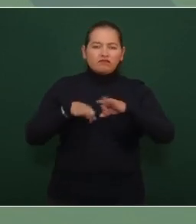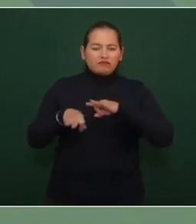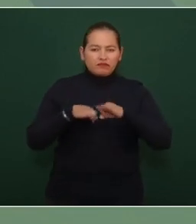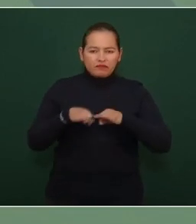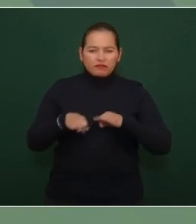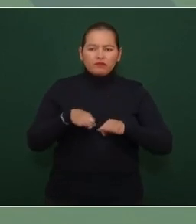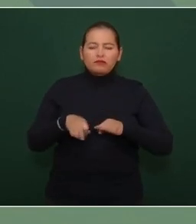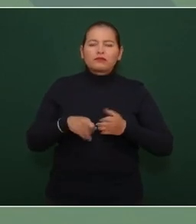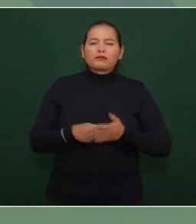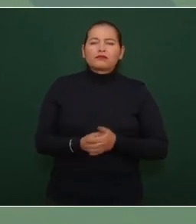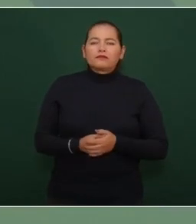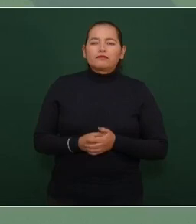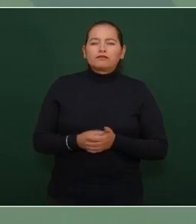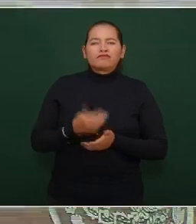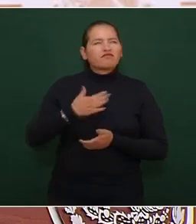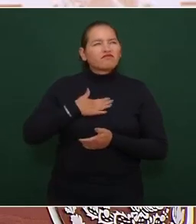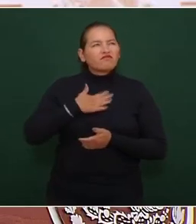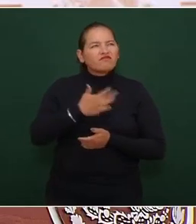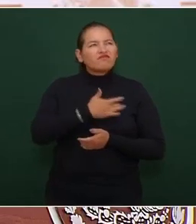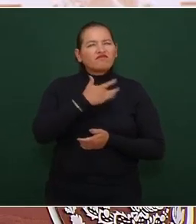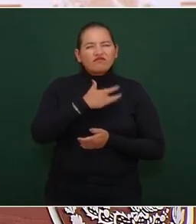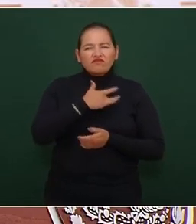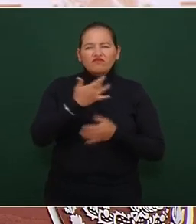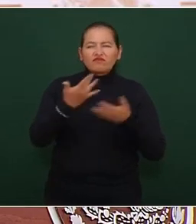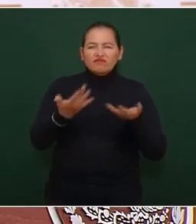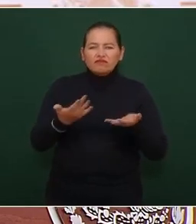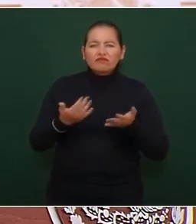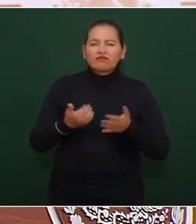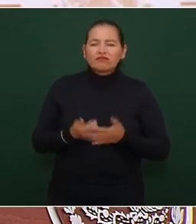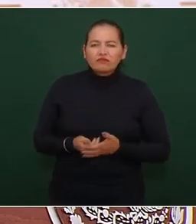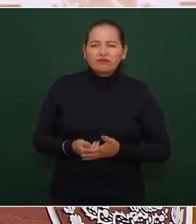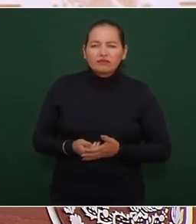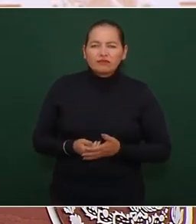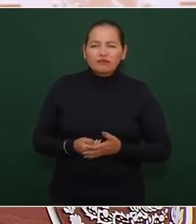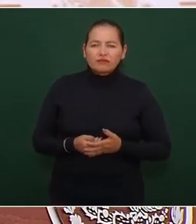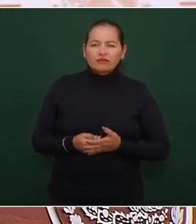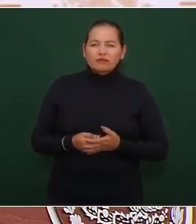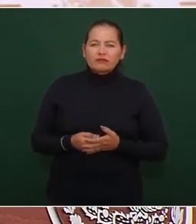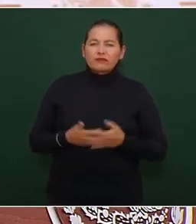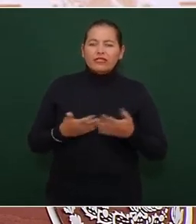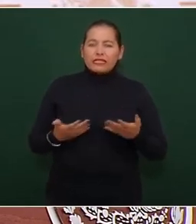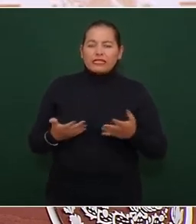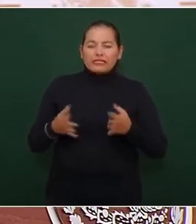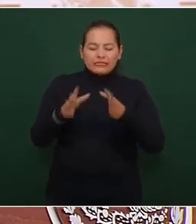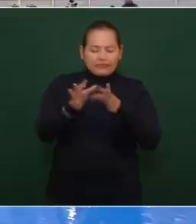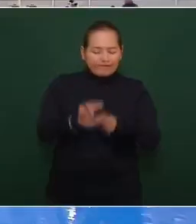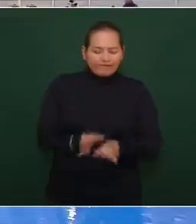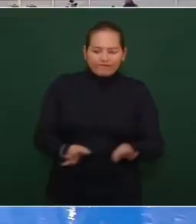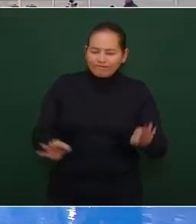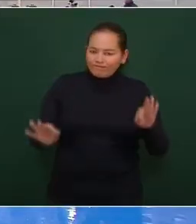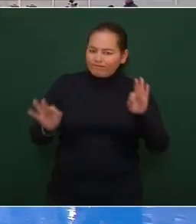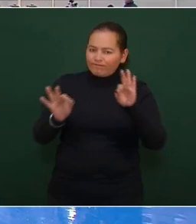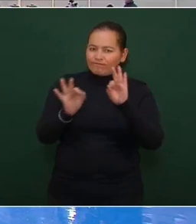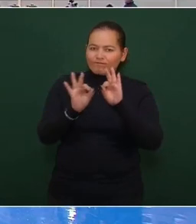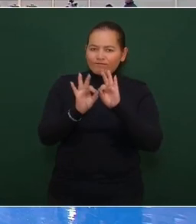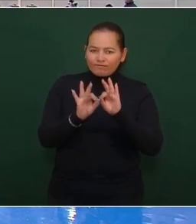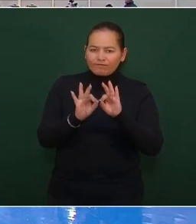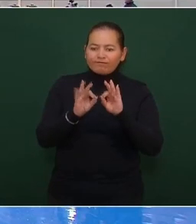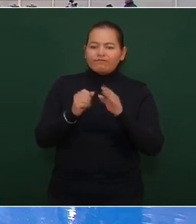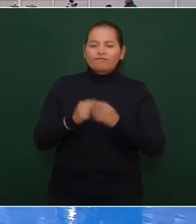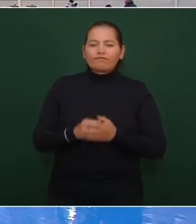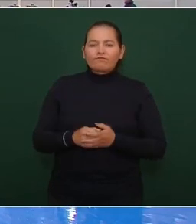pienso que lo prioritario tiene que ser